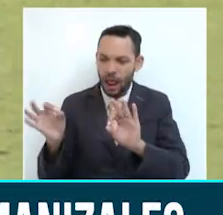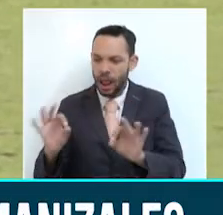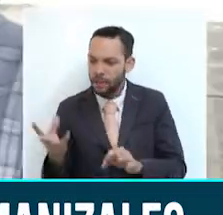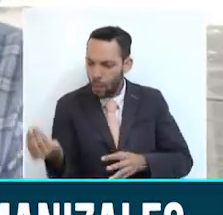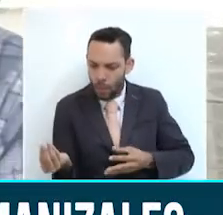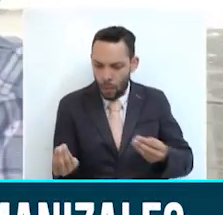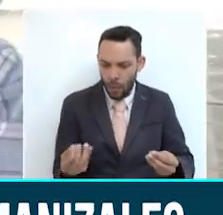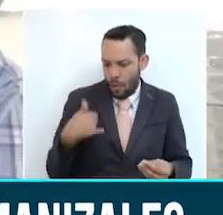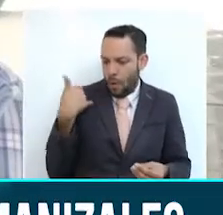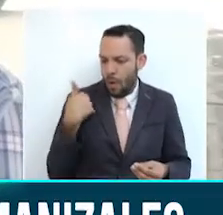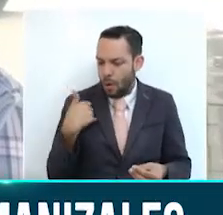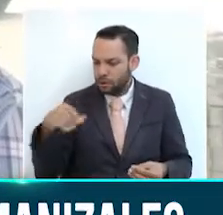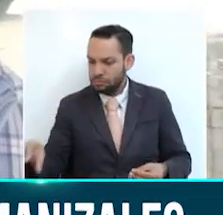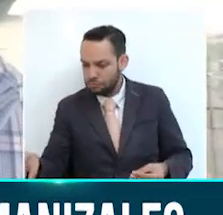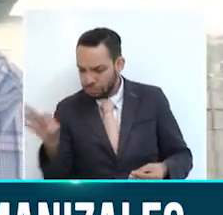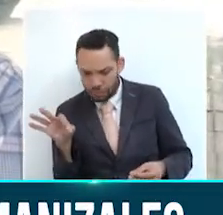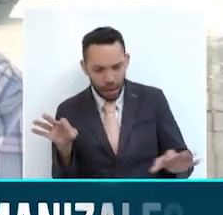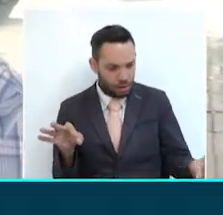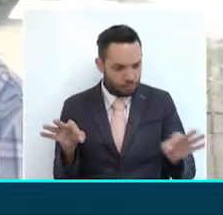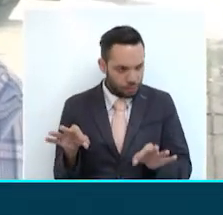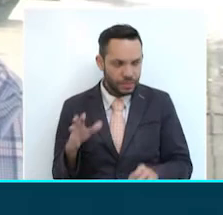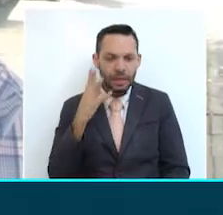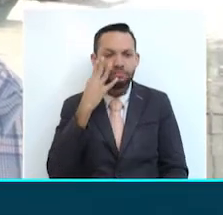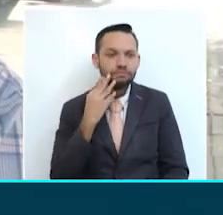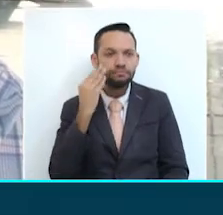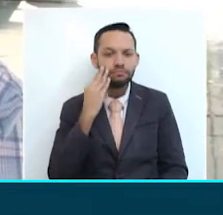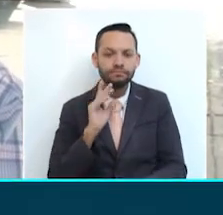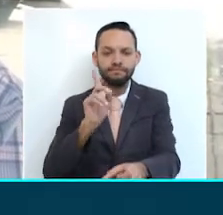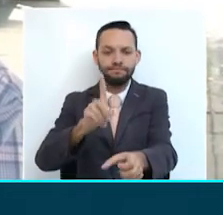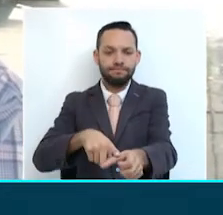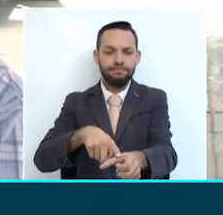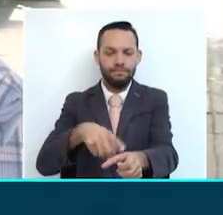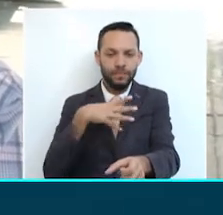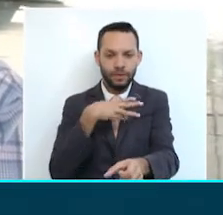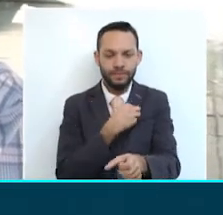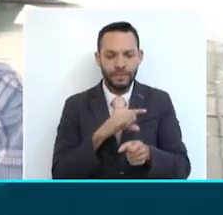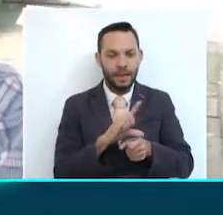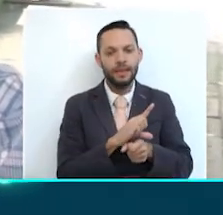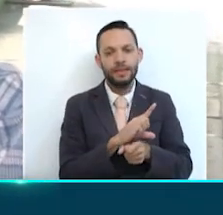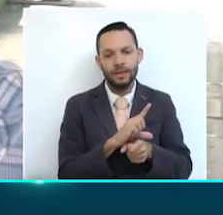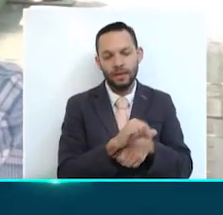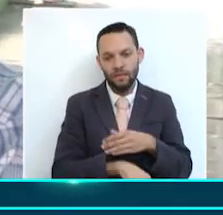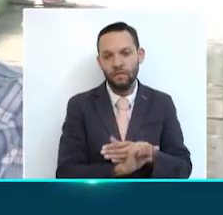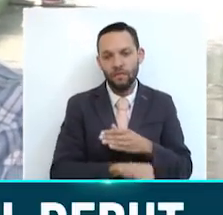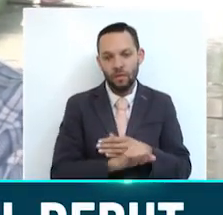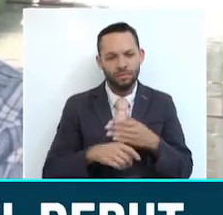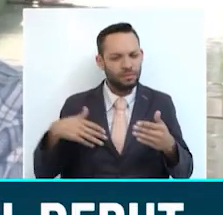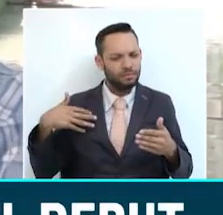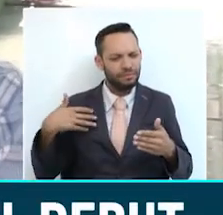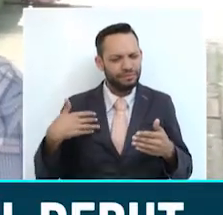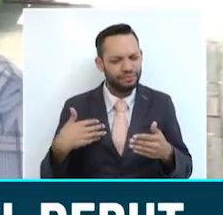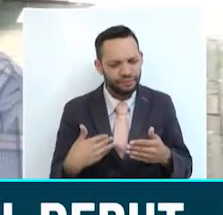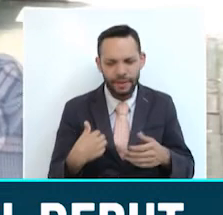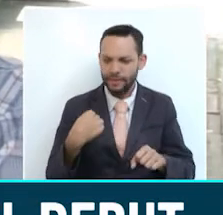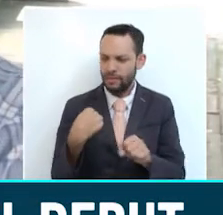menores. Estamos en un buen proceso, tenemos la Liga Caldense de Fútbol en los últimos años, ha venido trabajando en